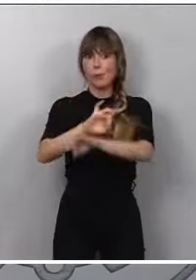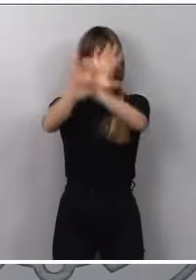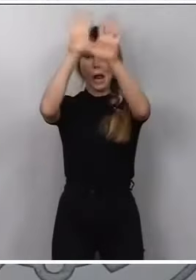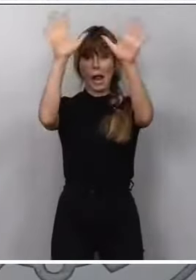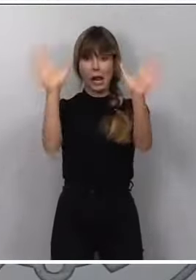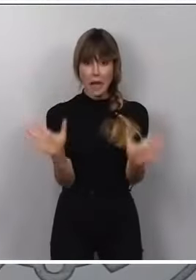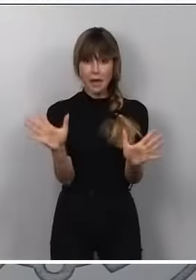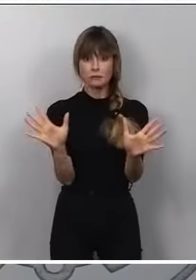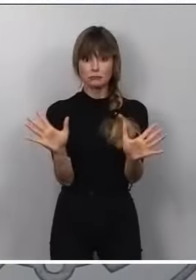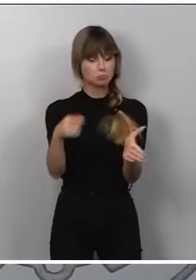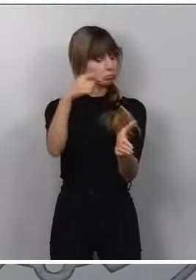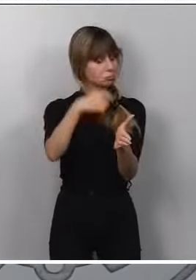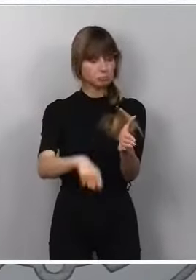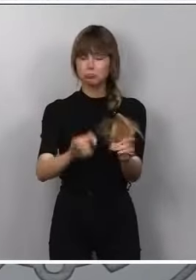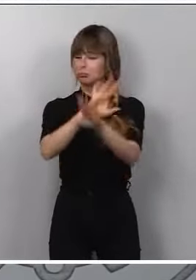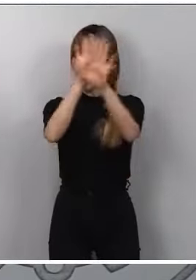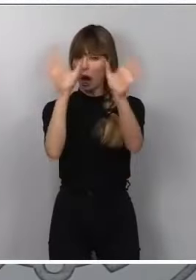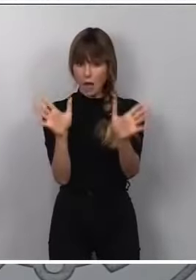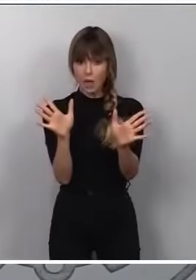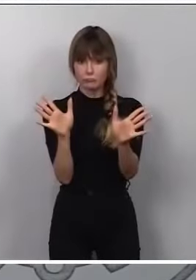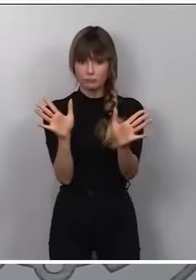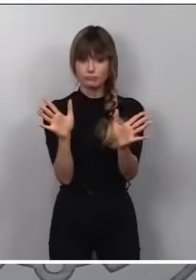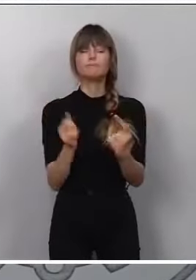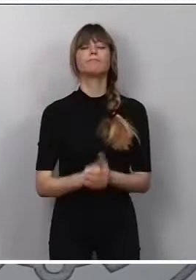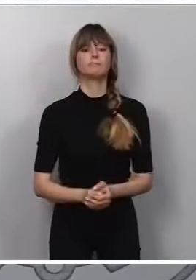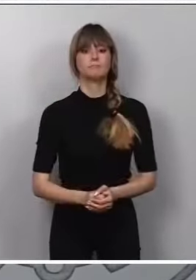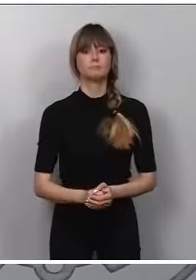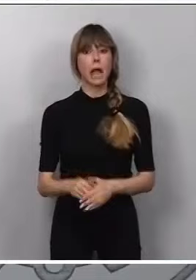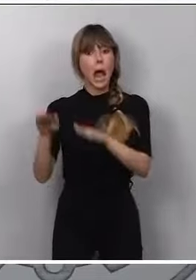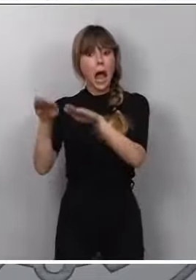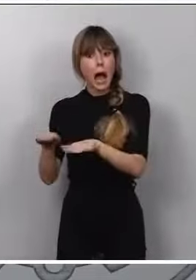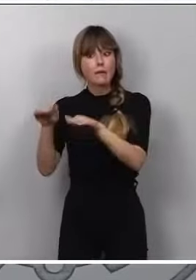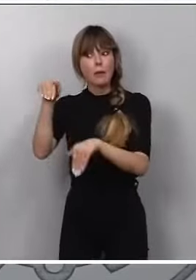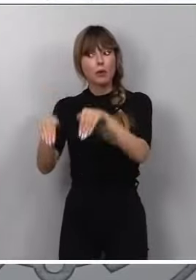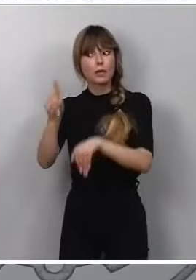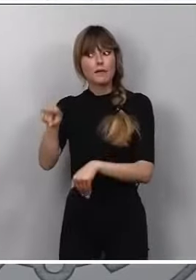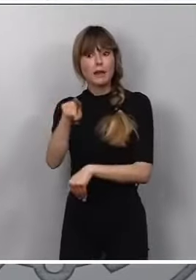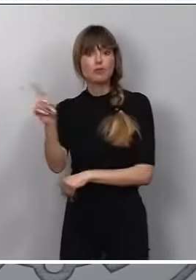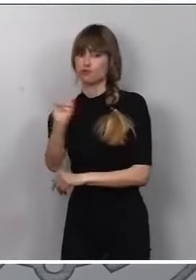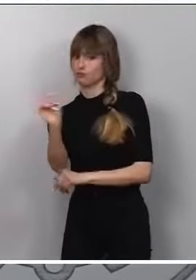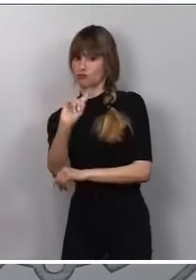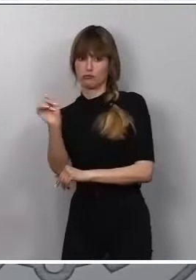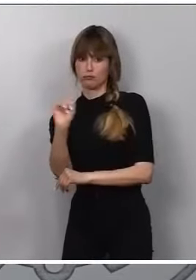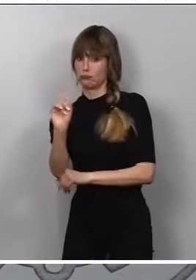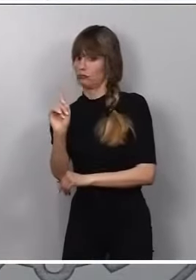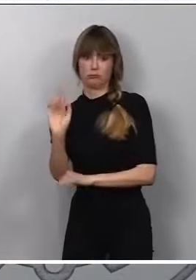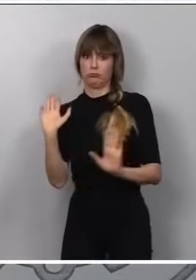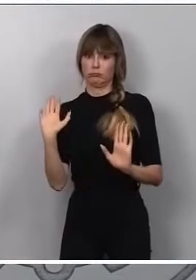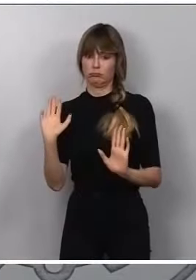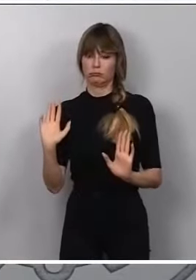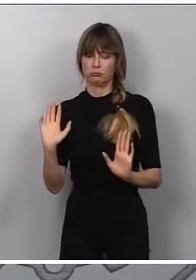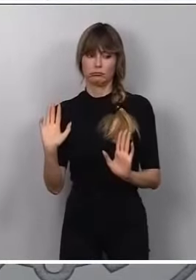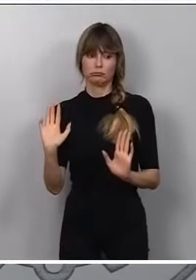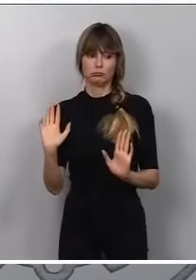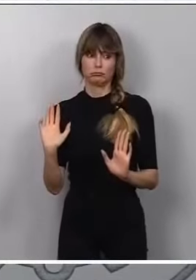de un referéndum separatista, justamente. ¿Y cuál es la postura del gobierno? Bueno, la portavoz del